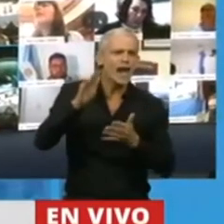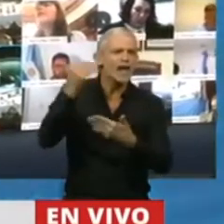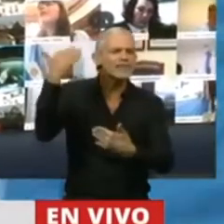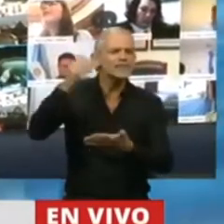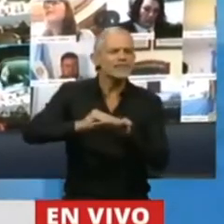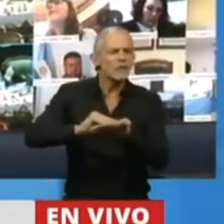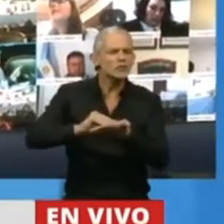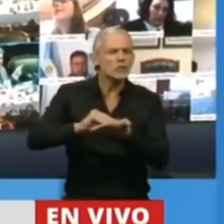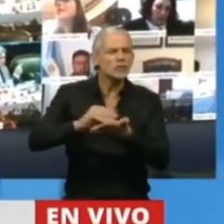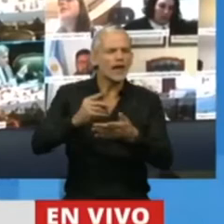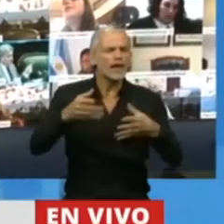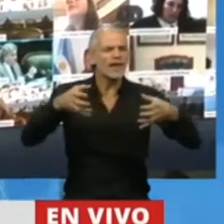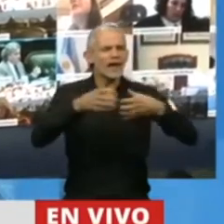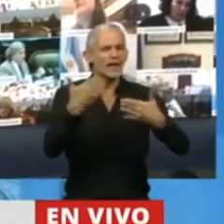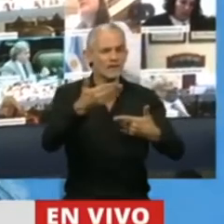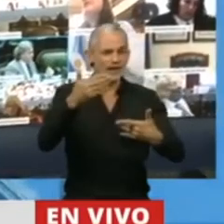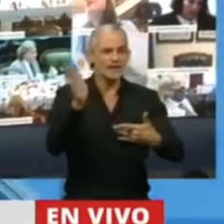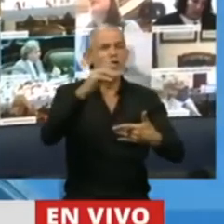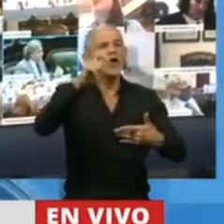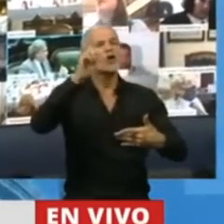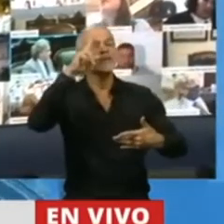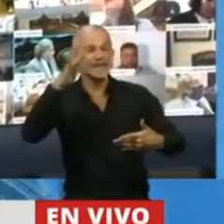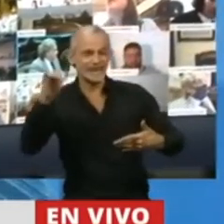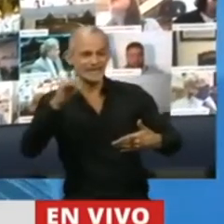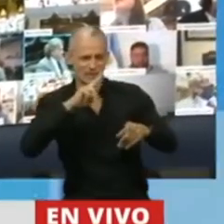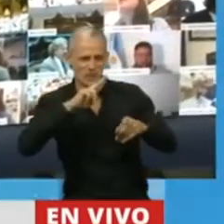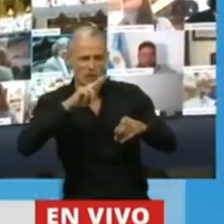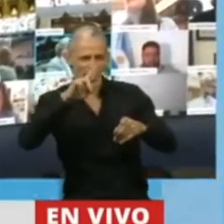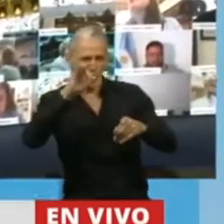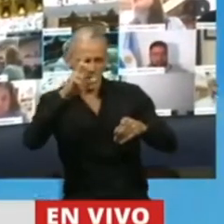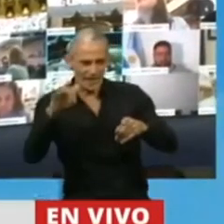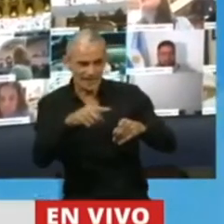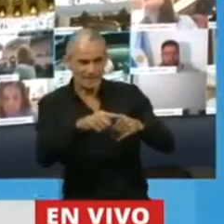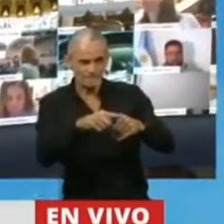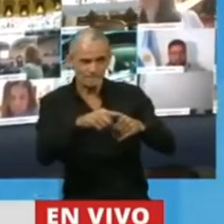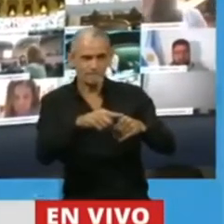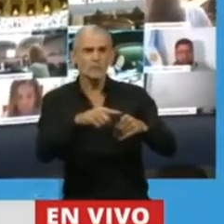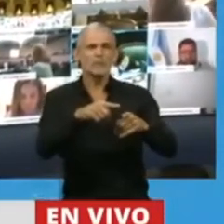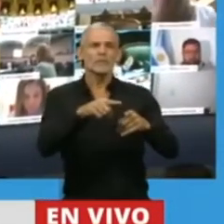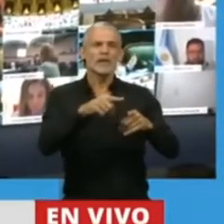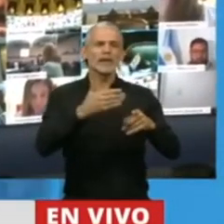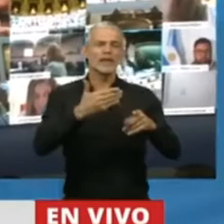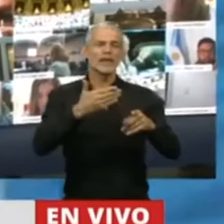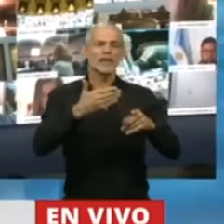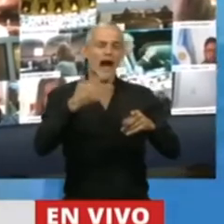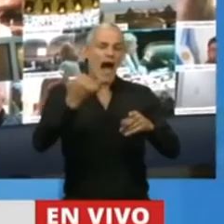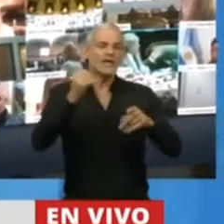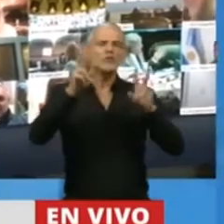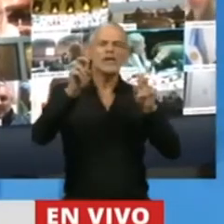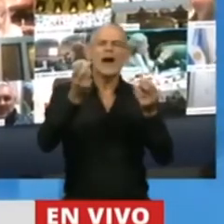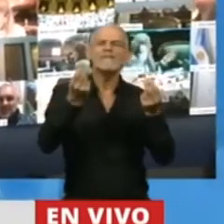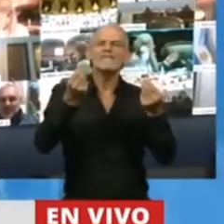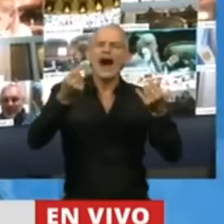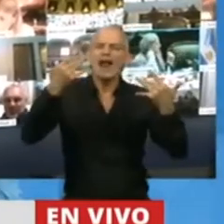la diputada del Frente de Todos, Cristina Álvarez Rodríguez, cuando decía, y lo quiero destacar, hay un tema de valores.